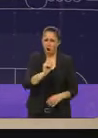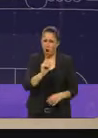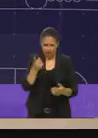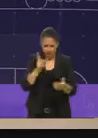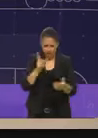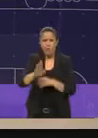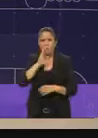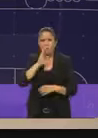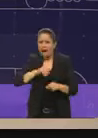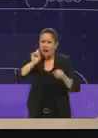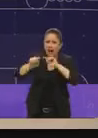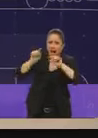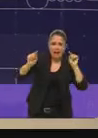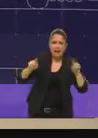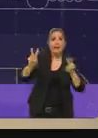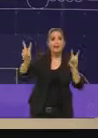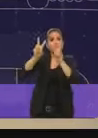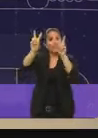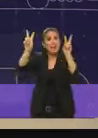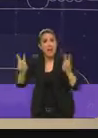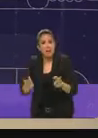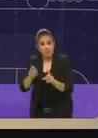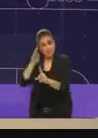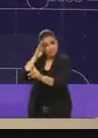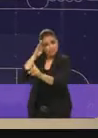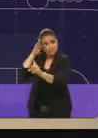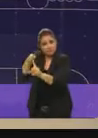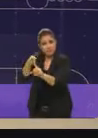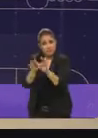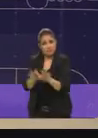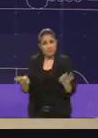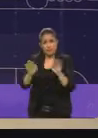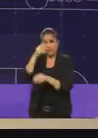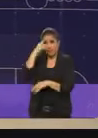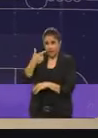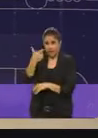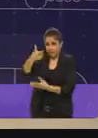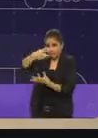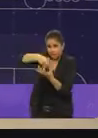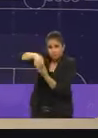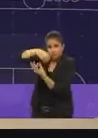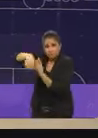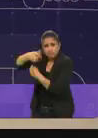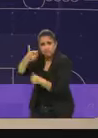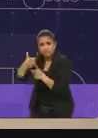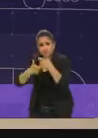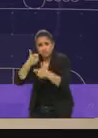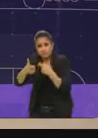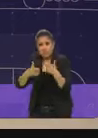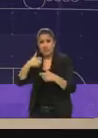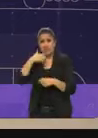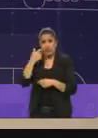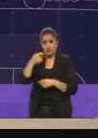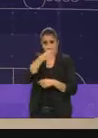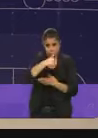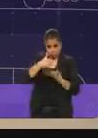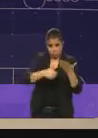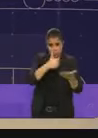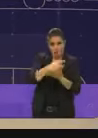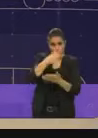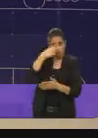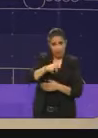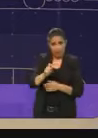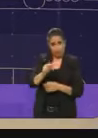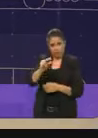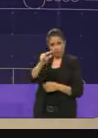está mal pero a ver un tema que es central para la economía y si queremos ser una ciudad inteligente para quienes aquí